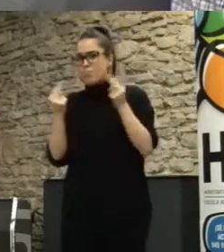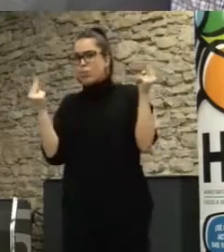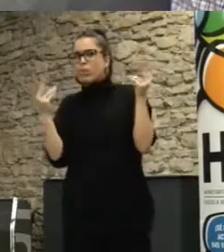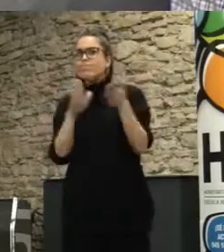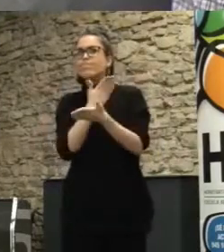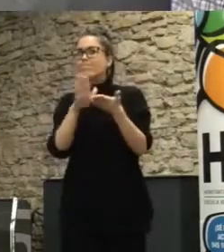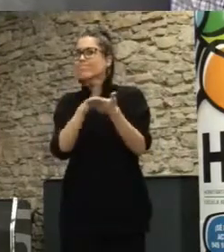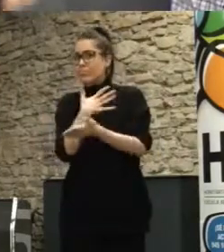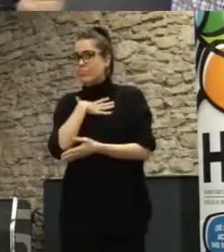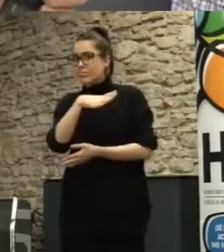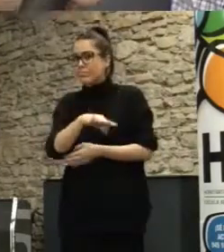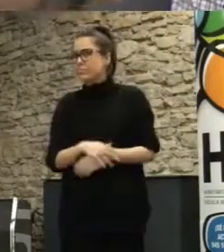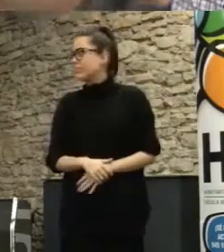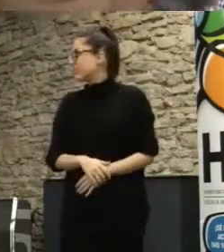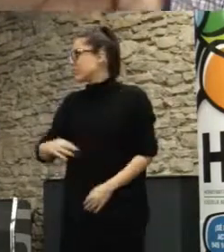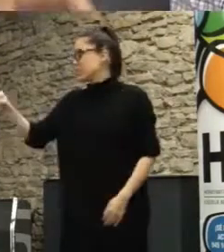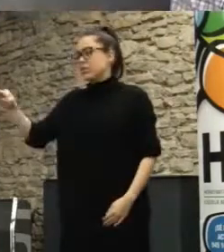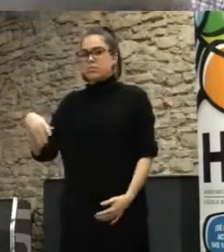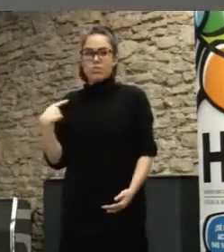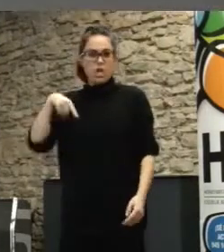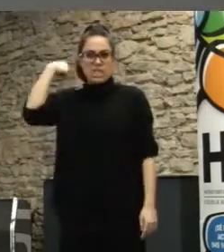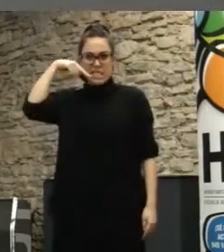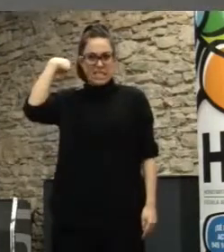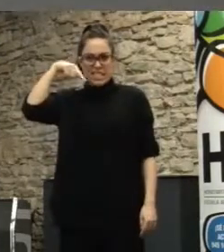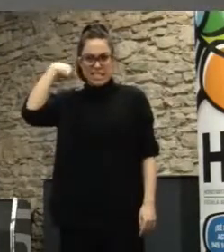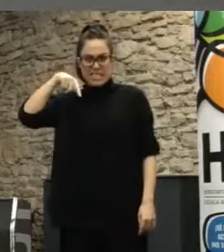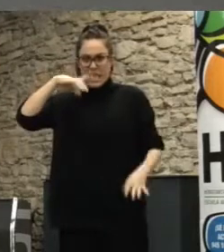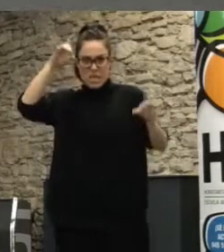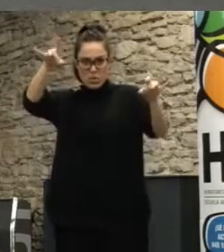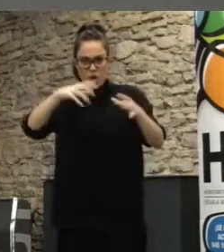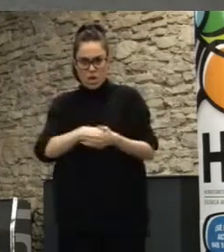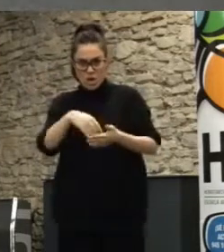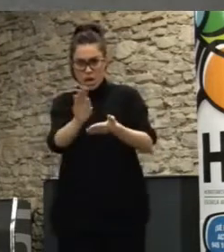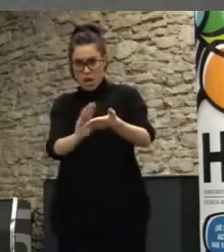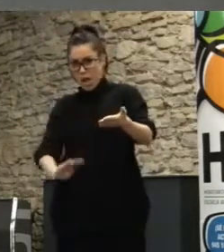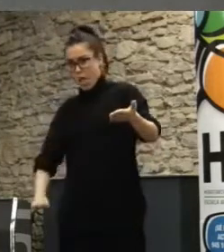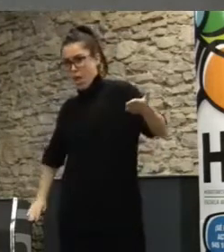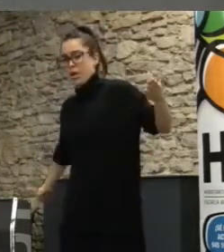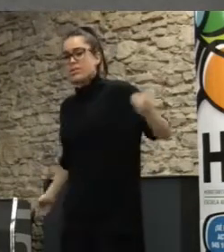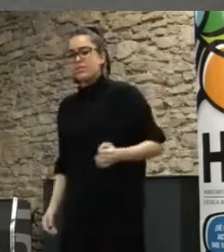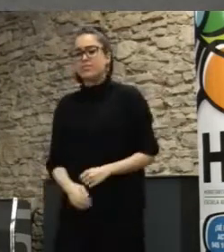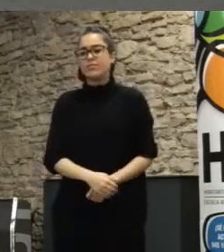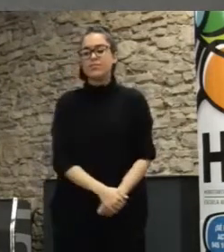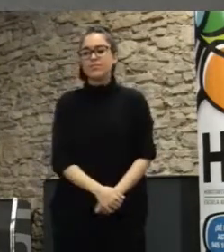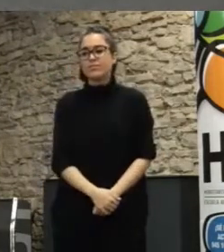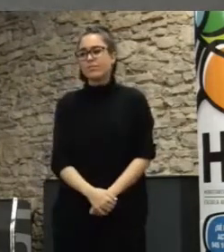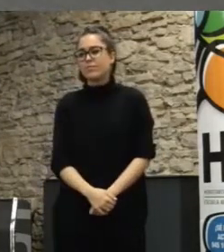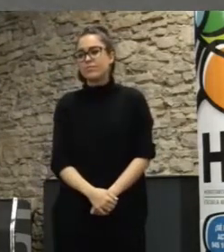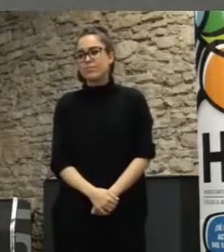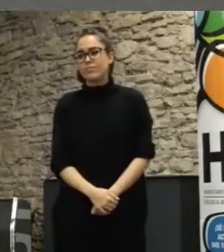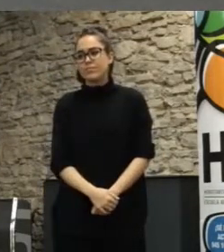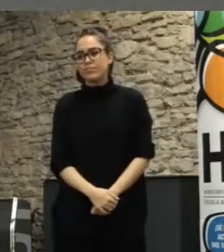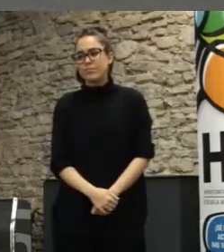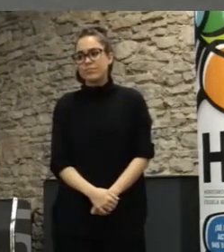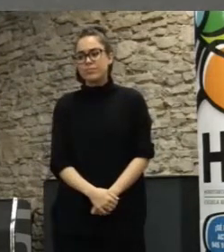eso es una tesis doctoral la verdad pero bueno hay varios acercamientos